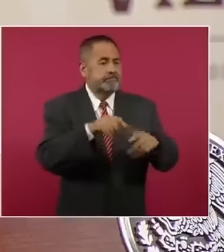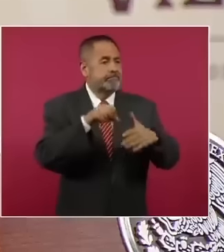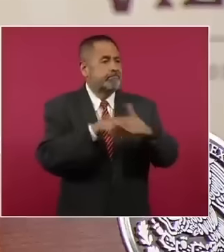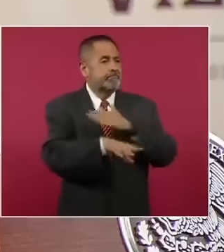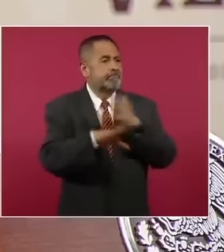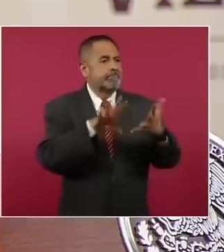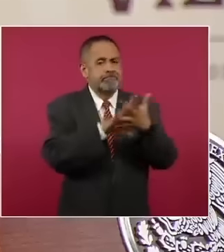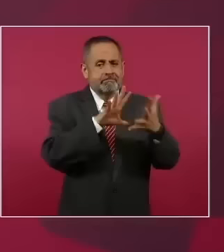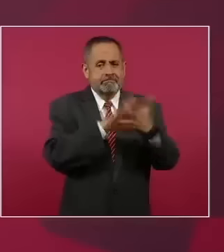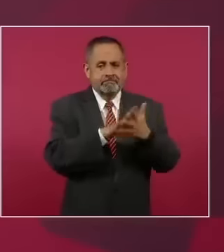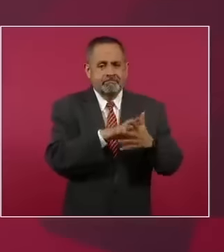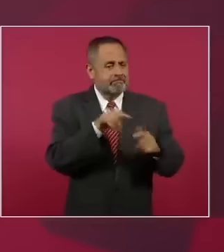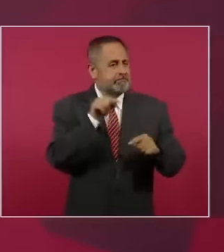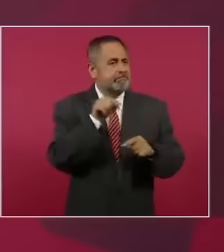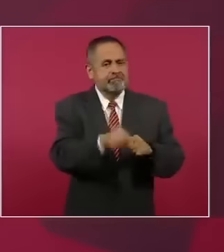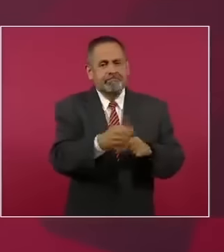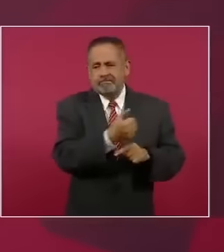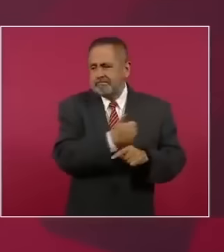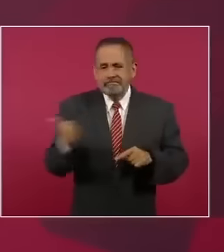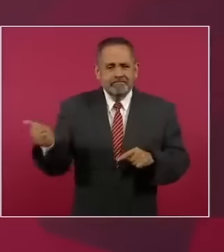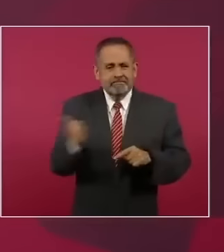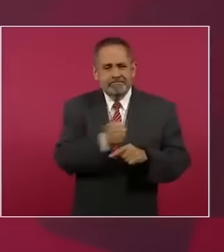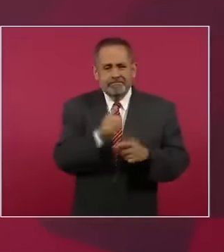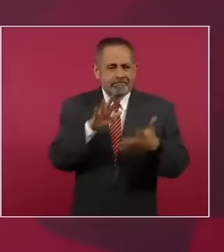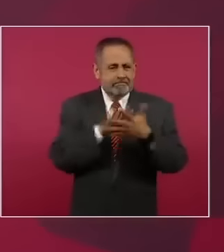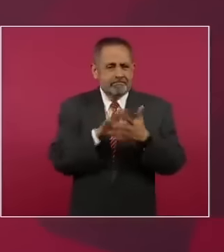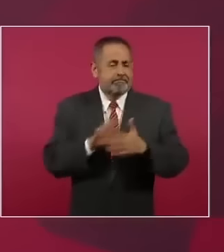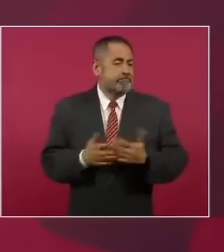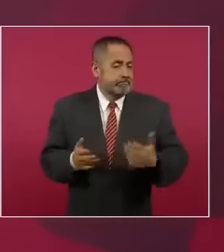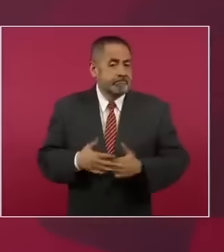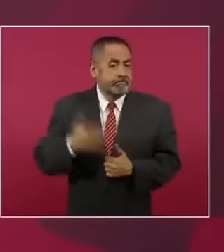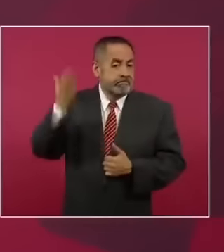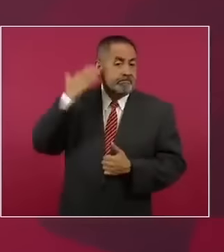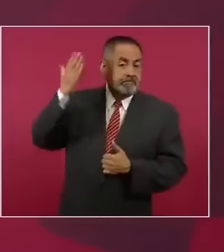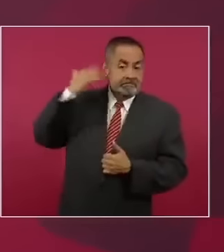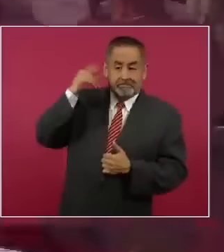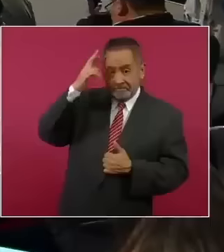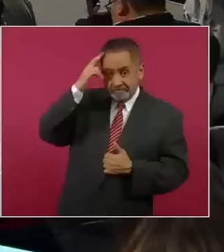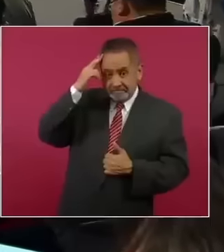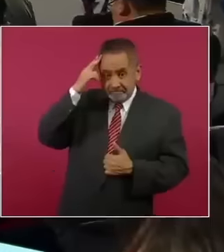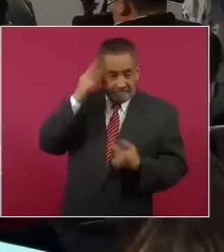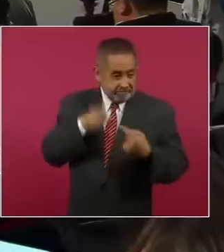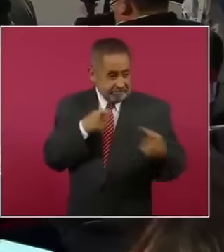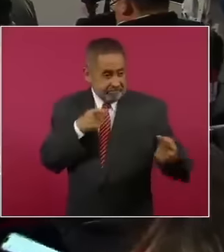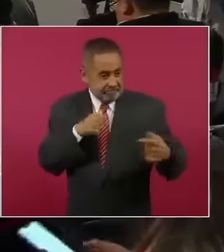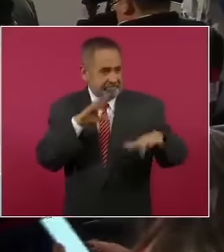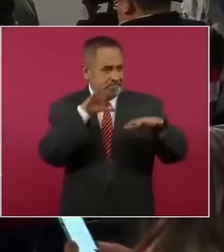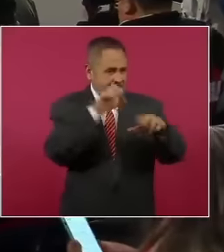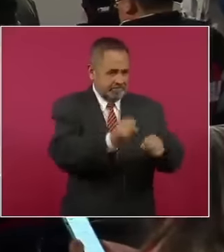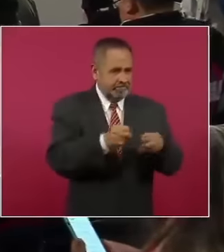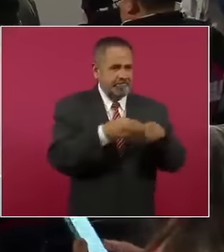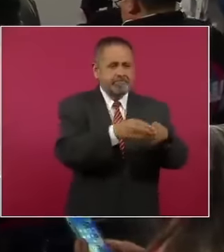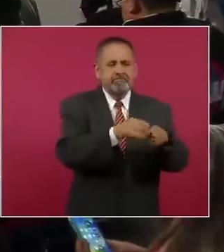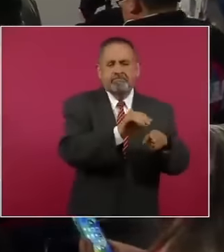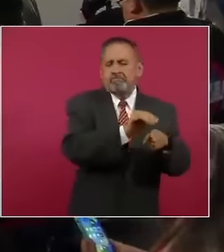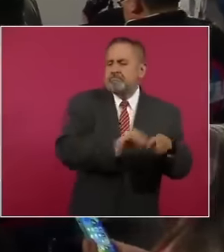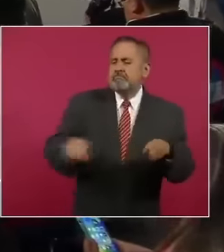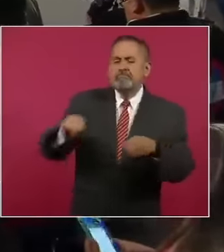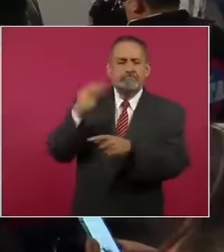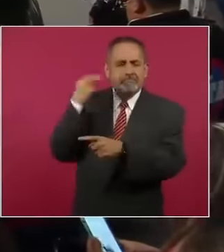presos opositores al porfiriato, ahí llevaron a los presos